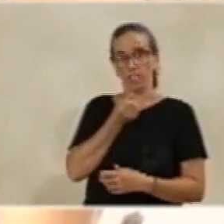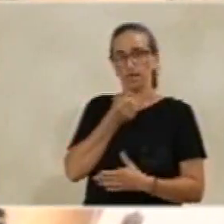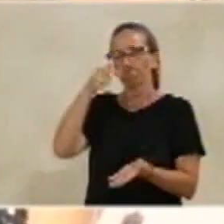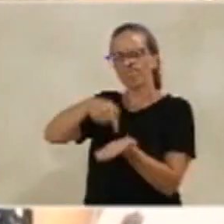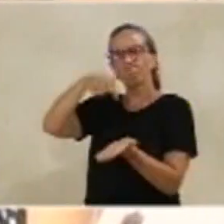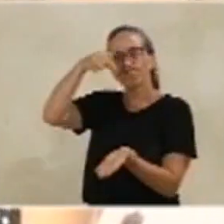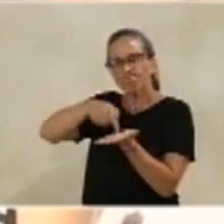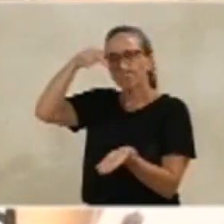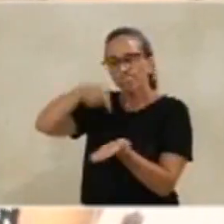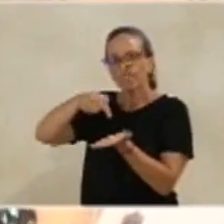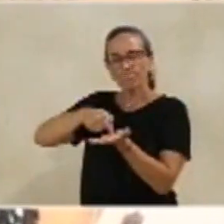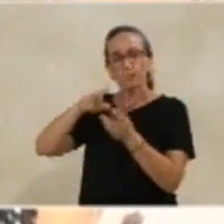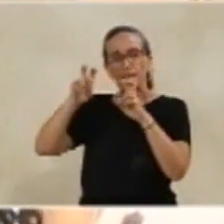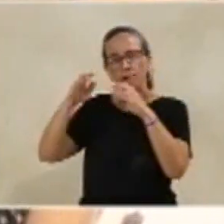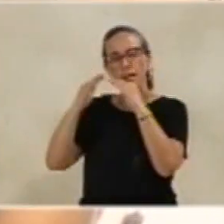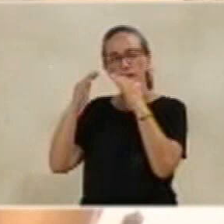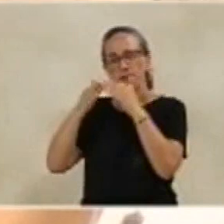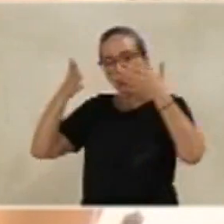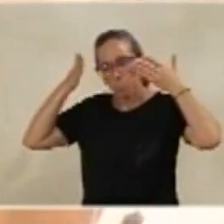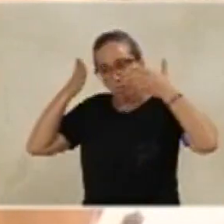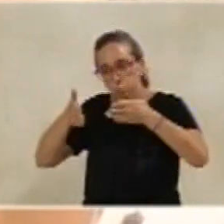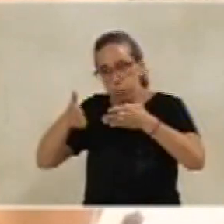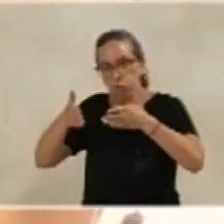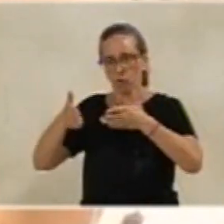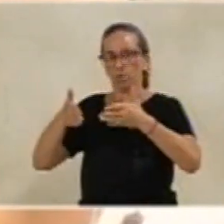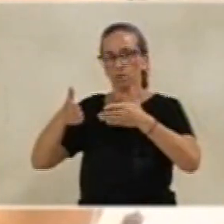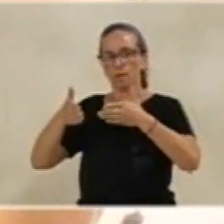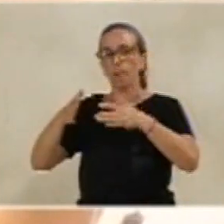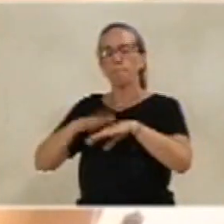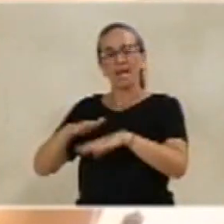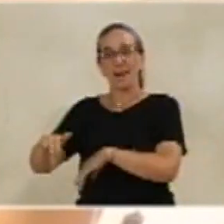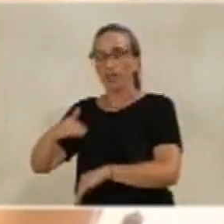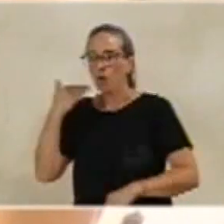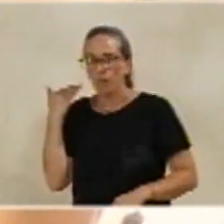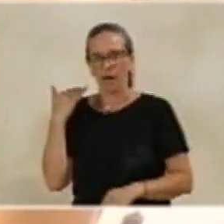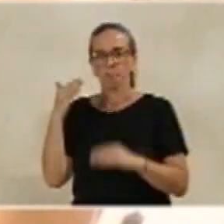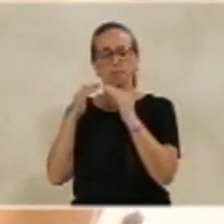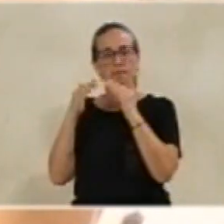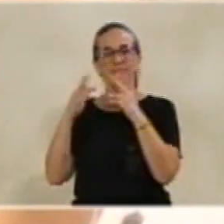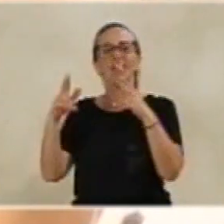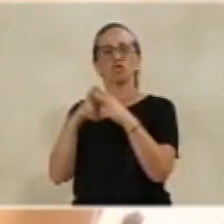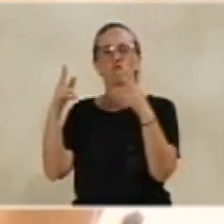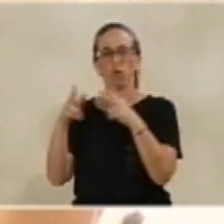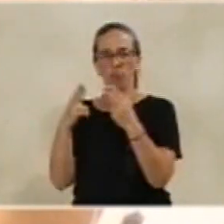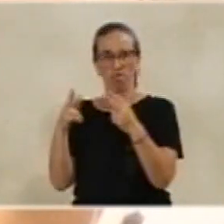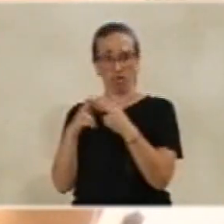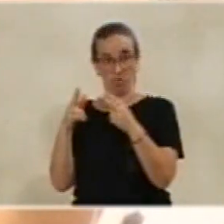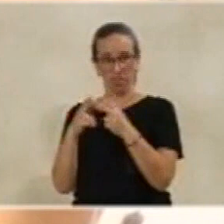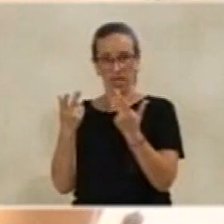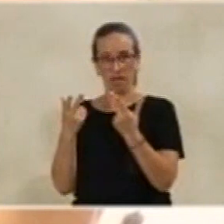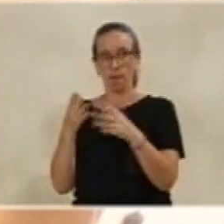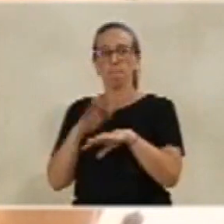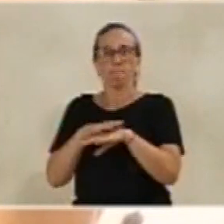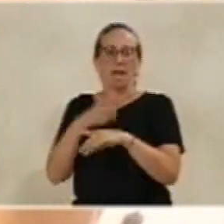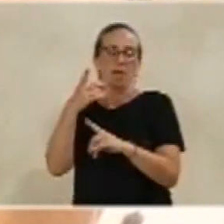de vivienda se centre en recuperar ese concepto de vivienda social. Máxime teniendo una herramienta